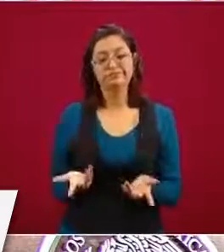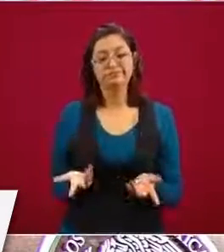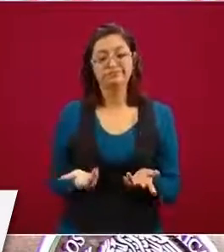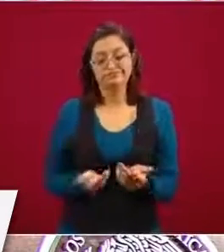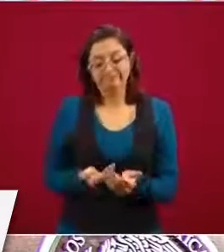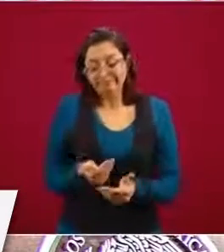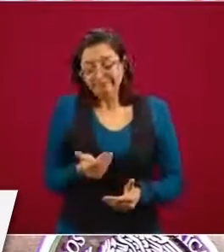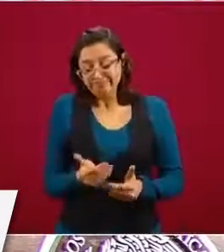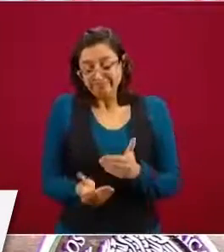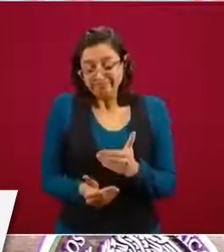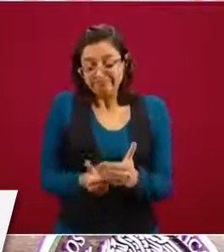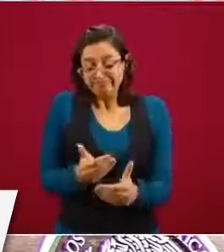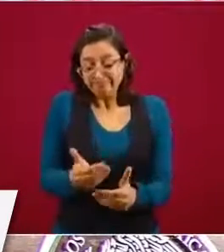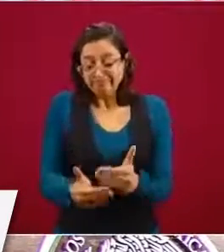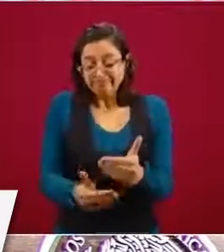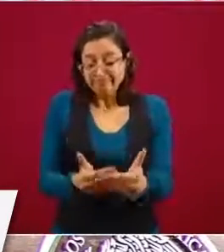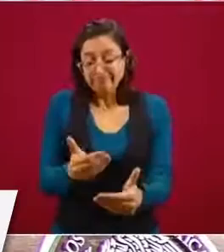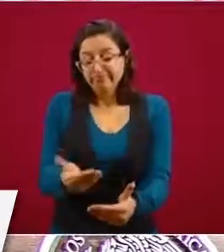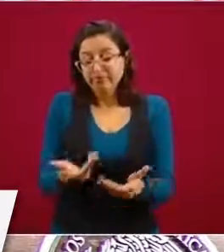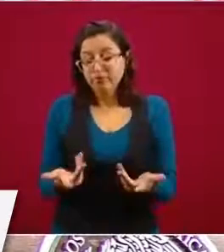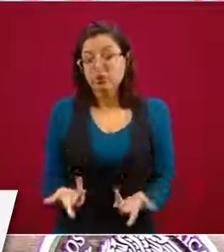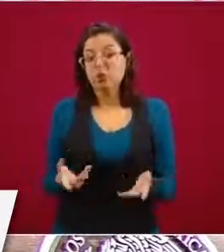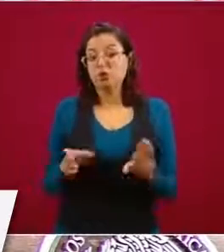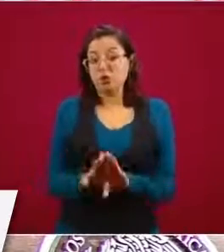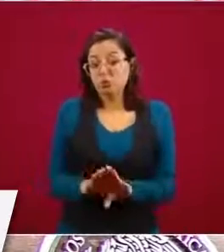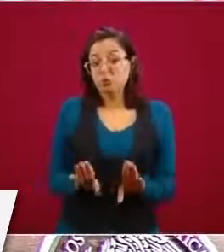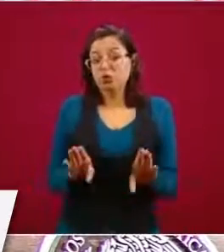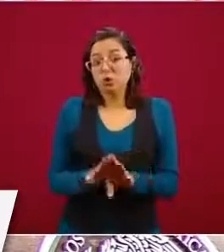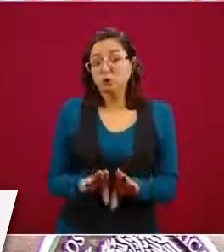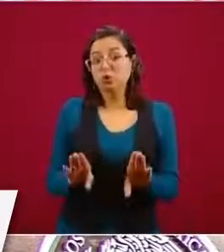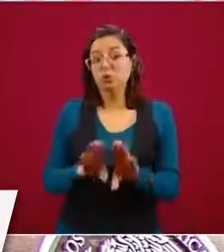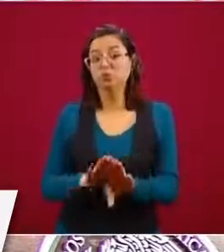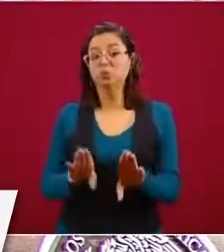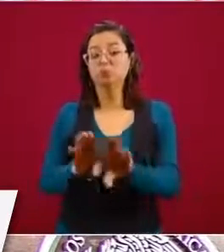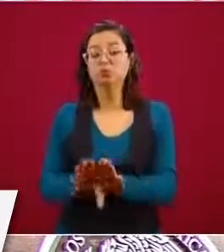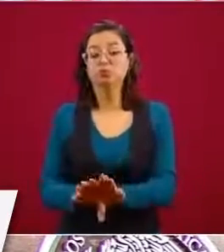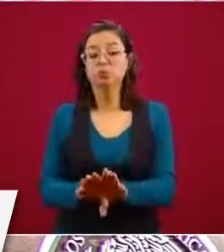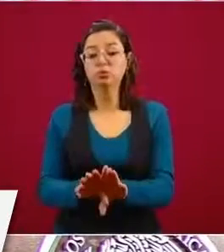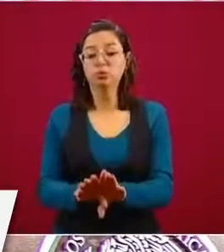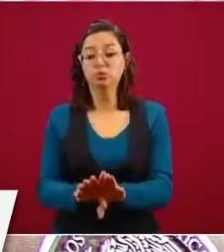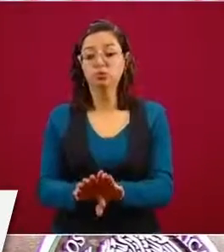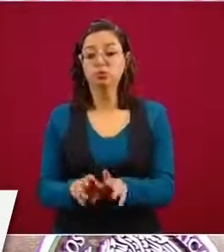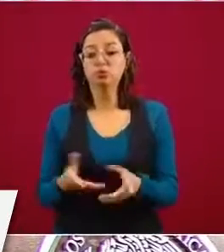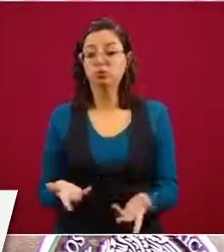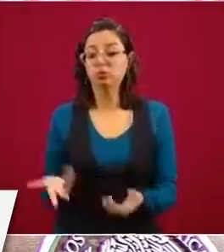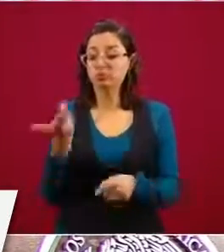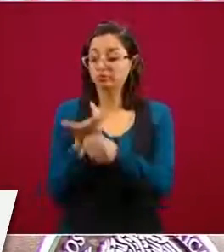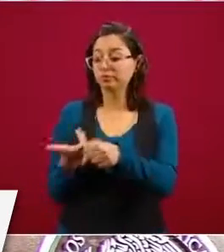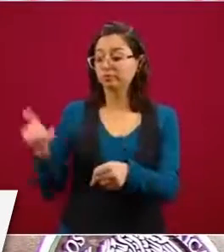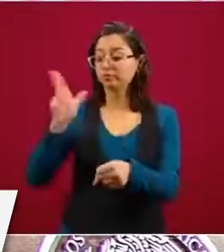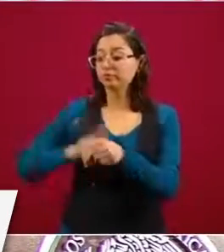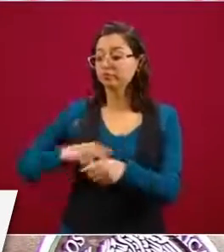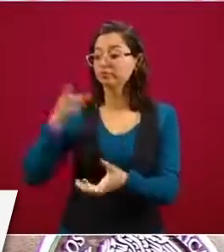cómo vamos con el número de camas